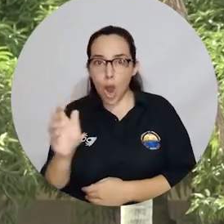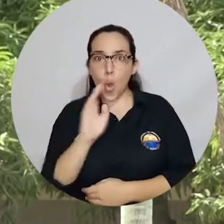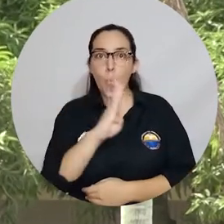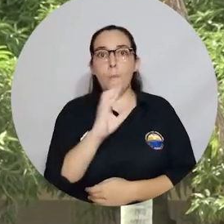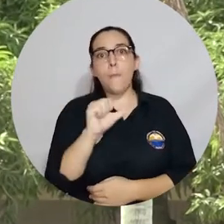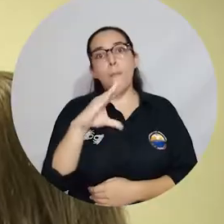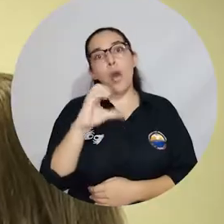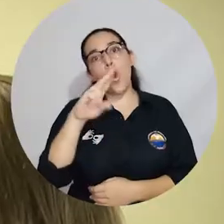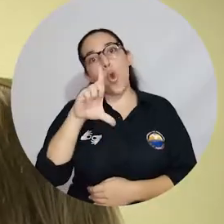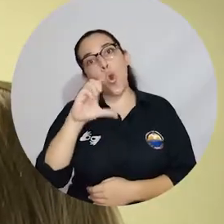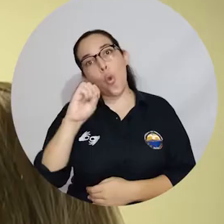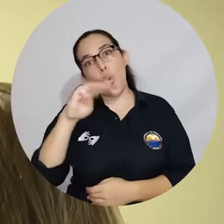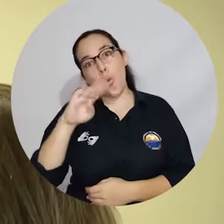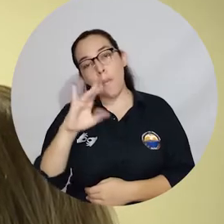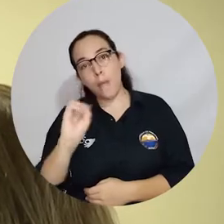del Banco Occidente.